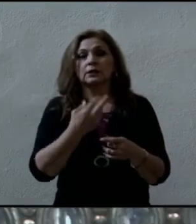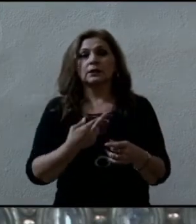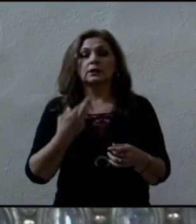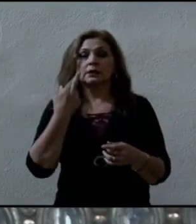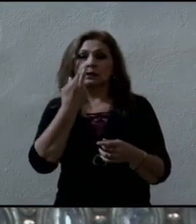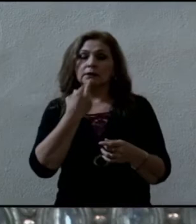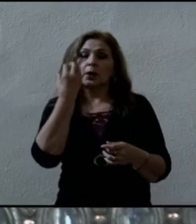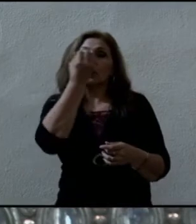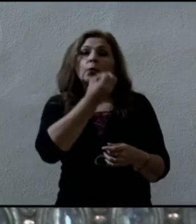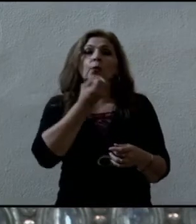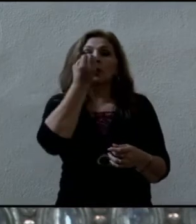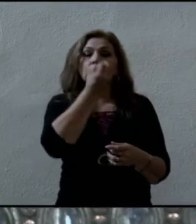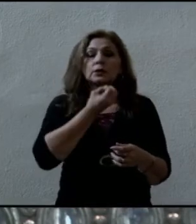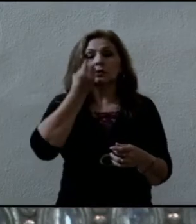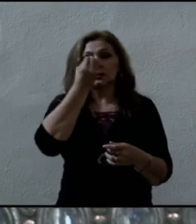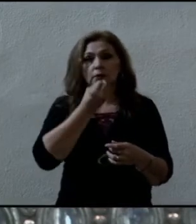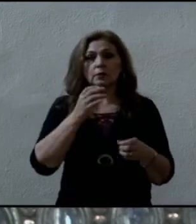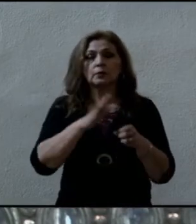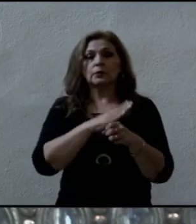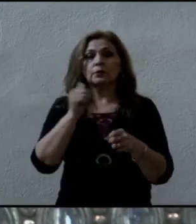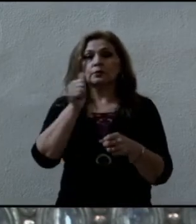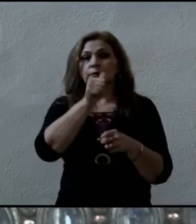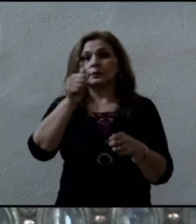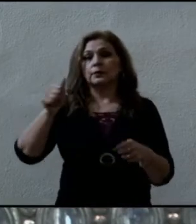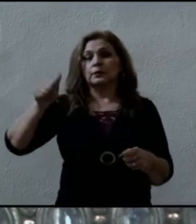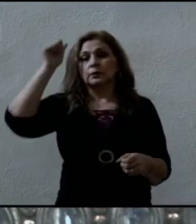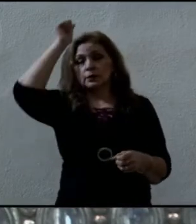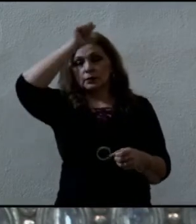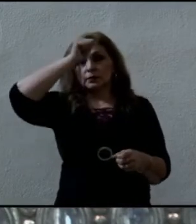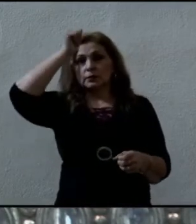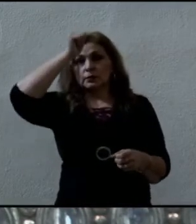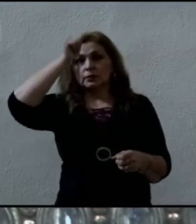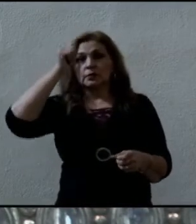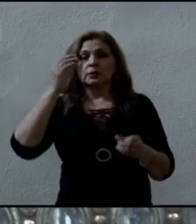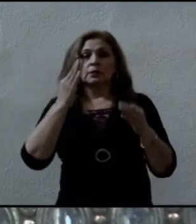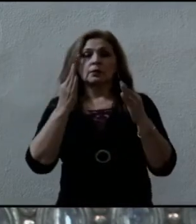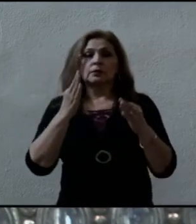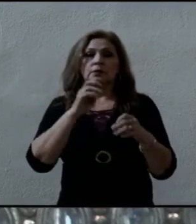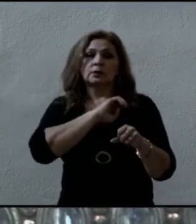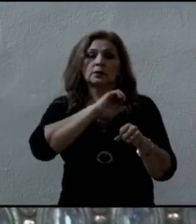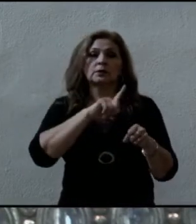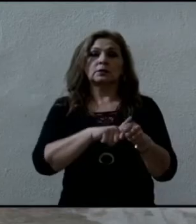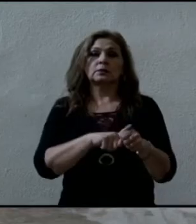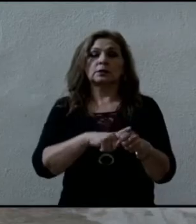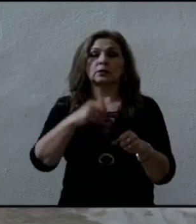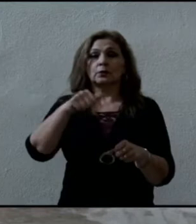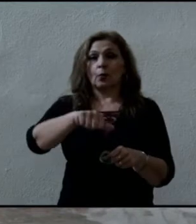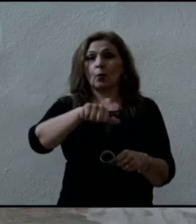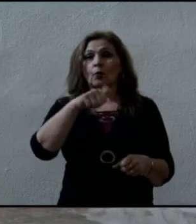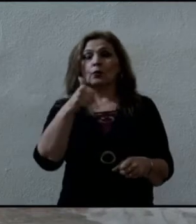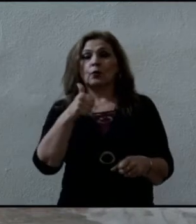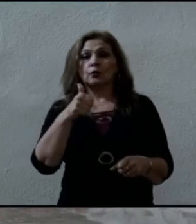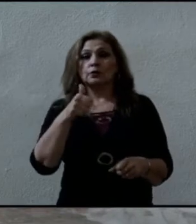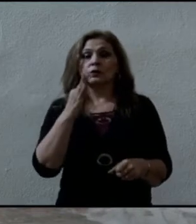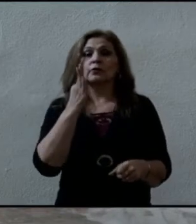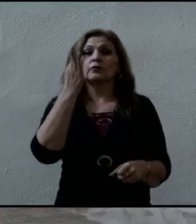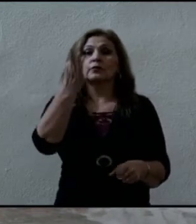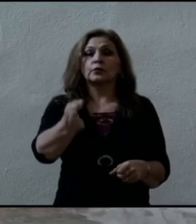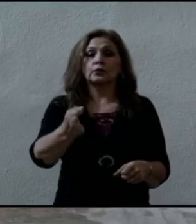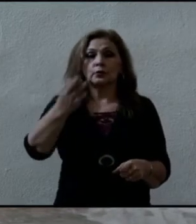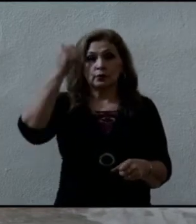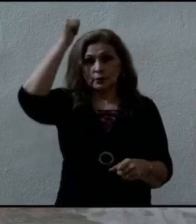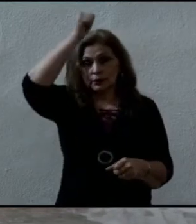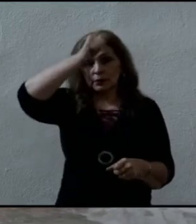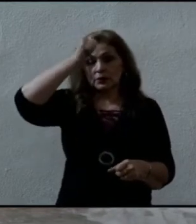sacerdotes, de manera especial los once que están a punto de ordenarse,